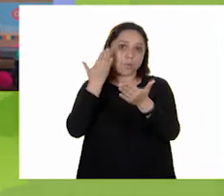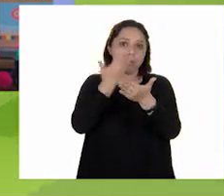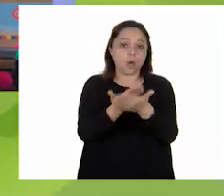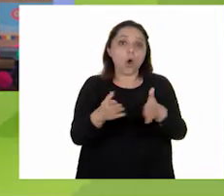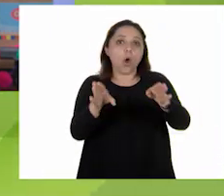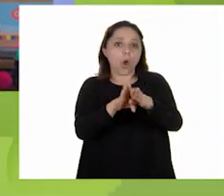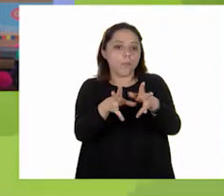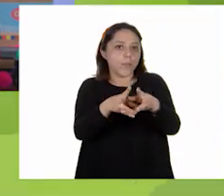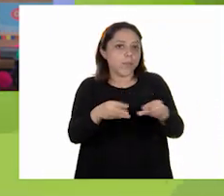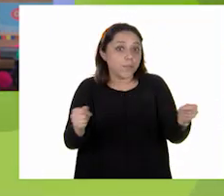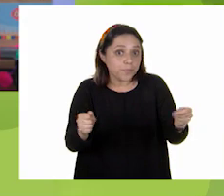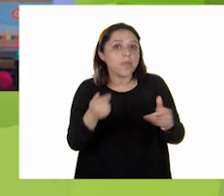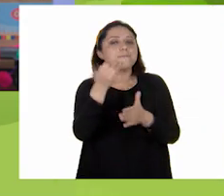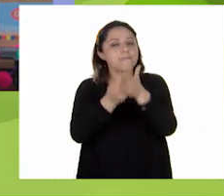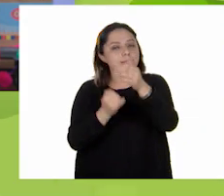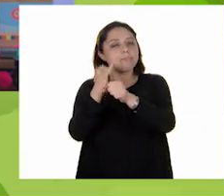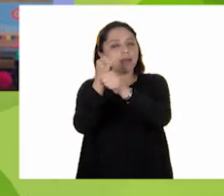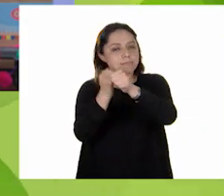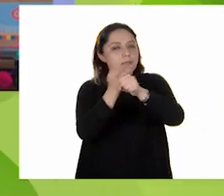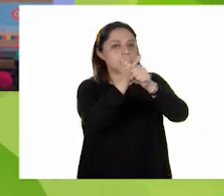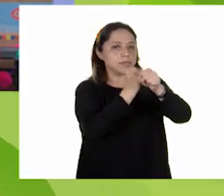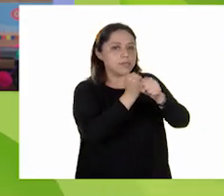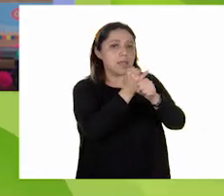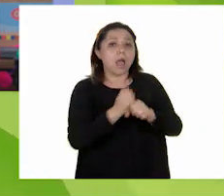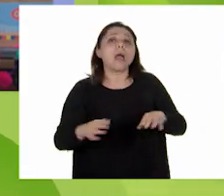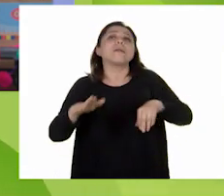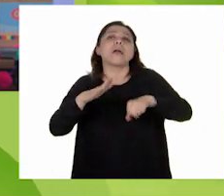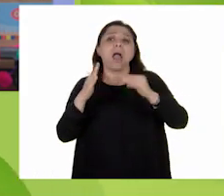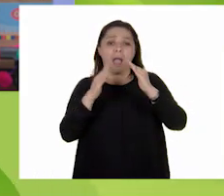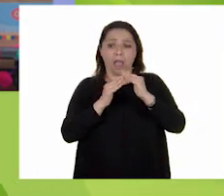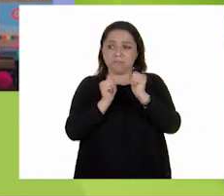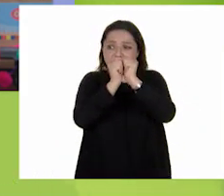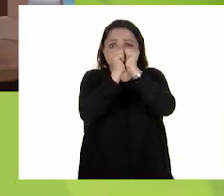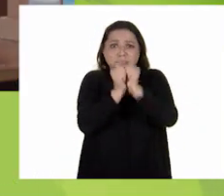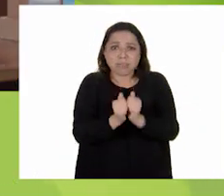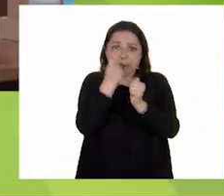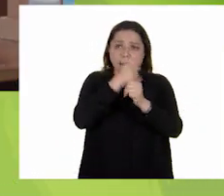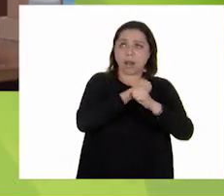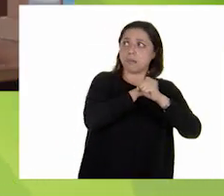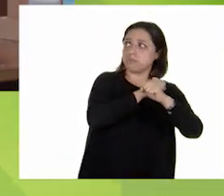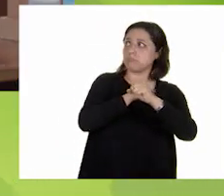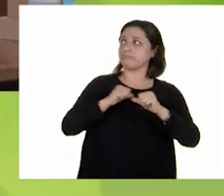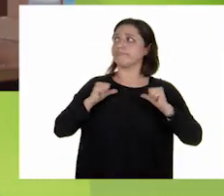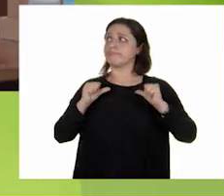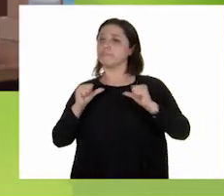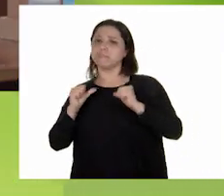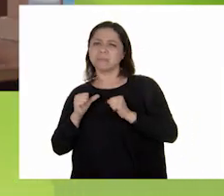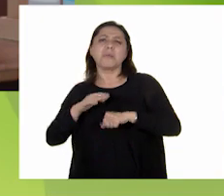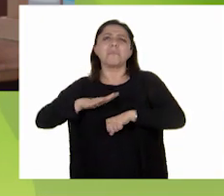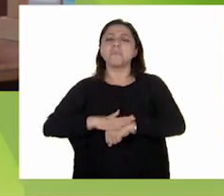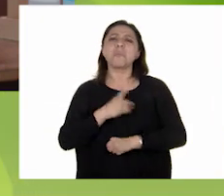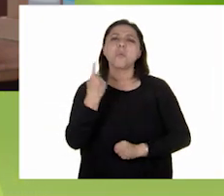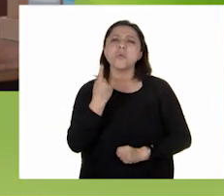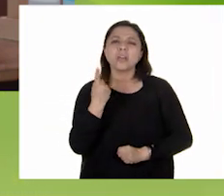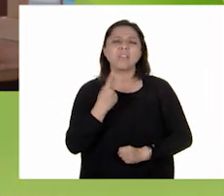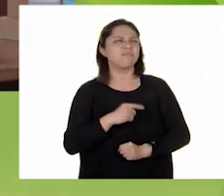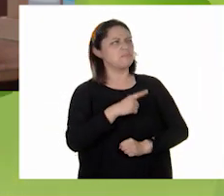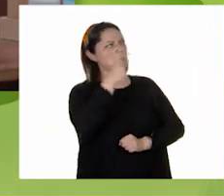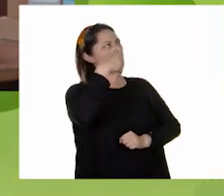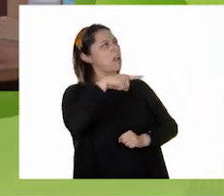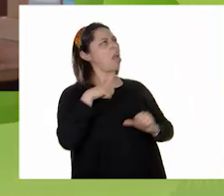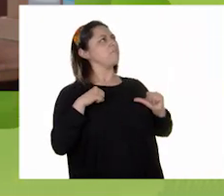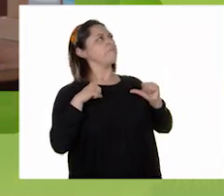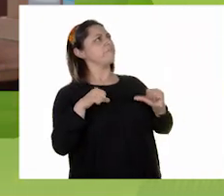investigar más acerca de por qué tuvimos que quedarnos en casa para mantenernos a salvo. ¿Cosas para mantenernos a salvo? ¡Ya sé!